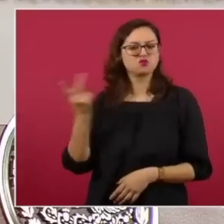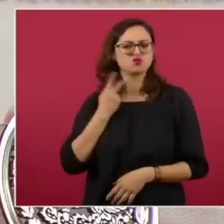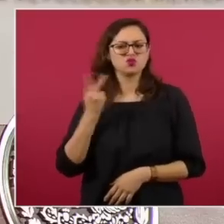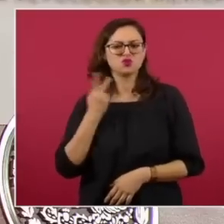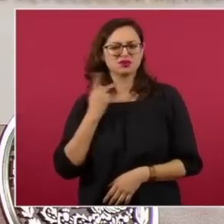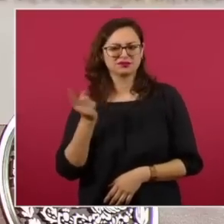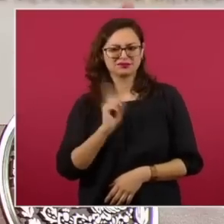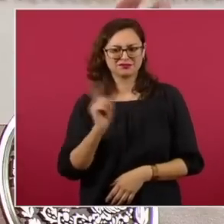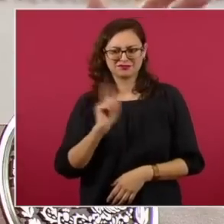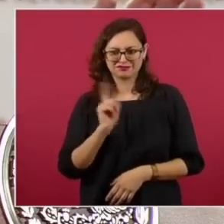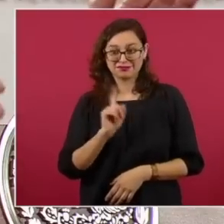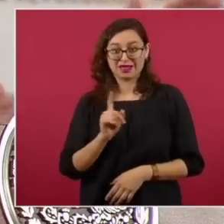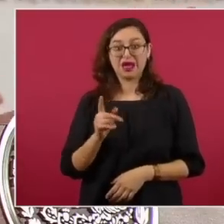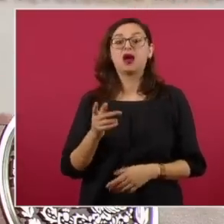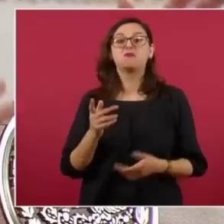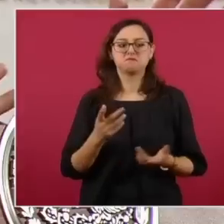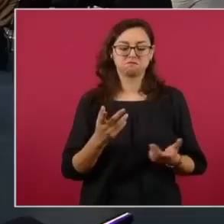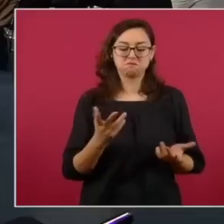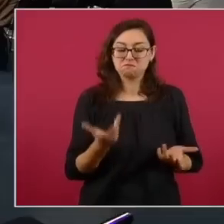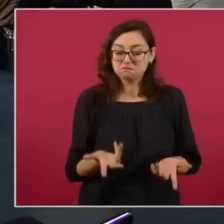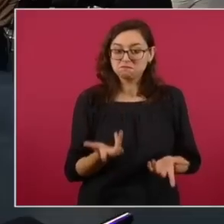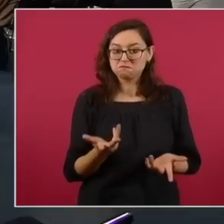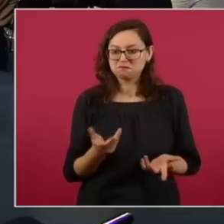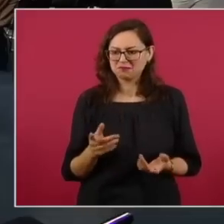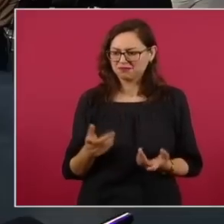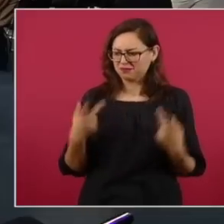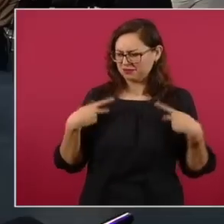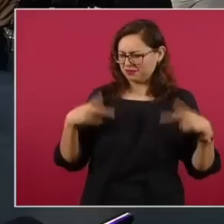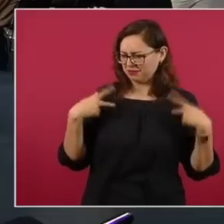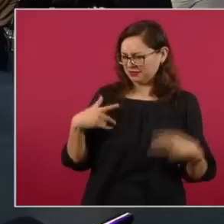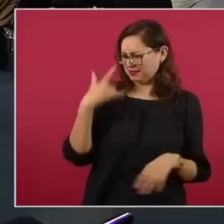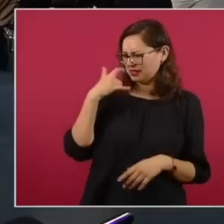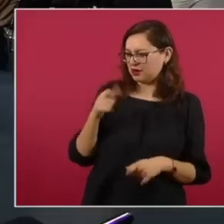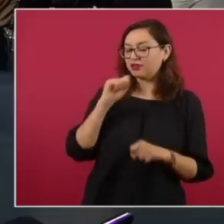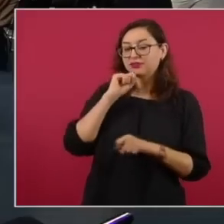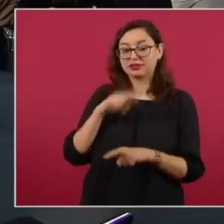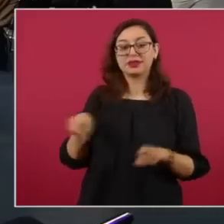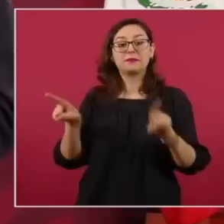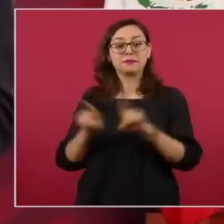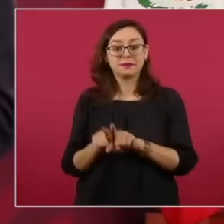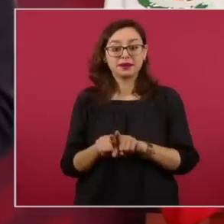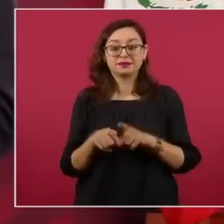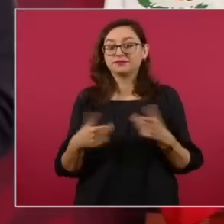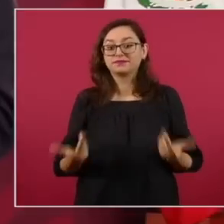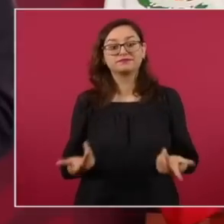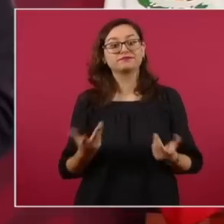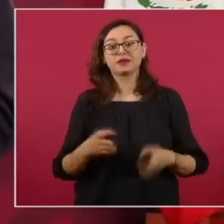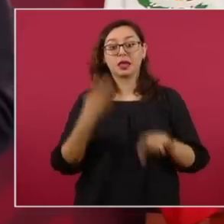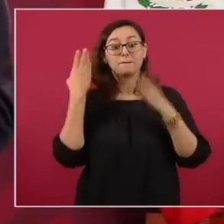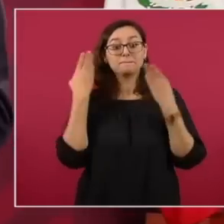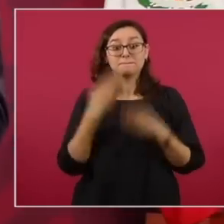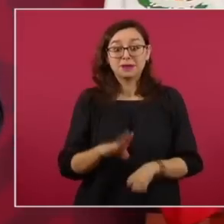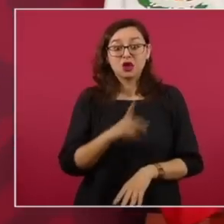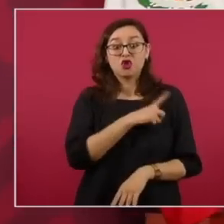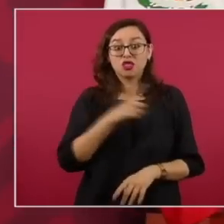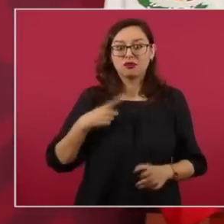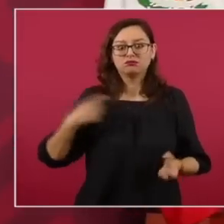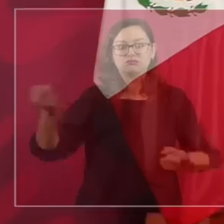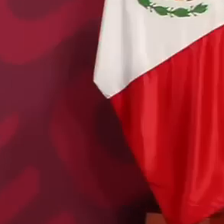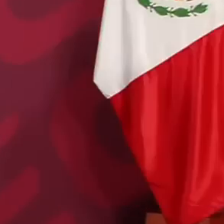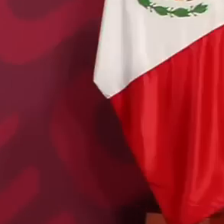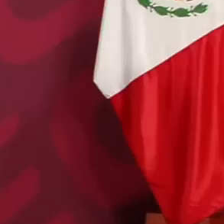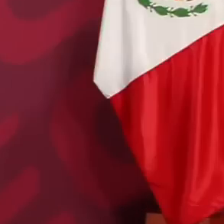con su perfil transaccional. Los bancos están